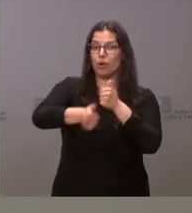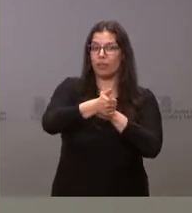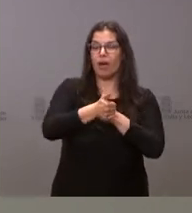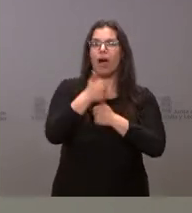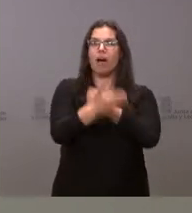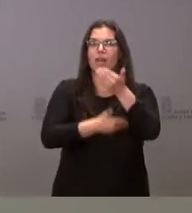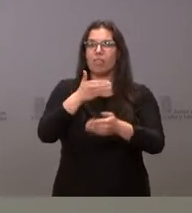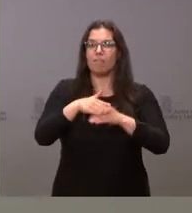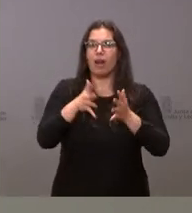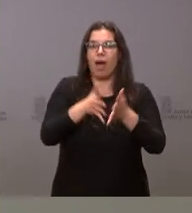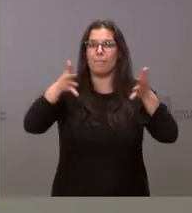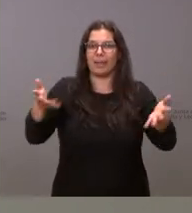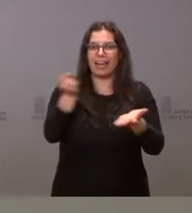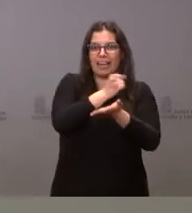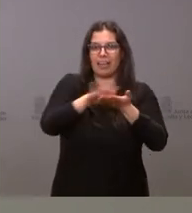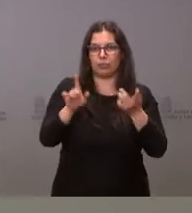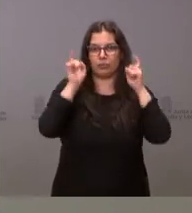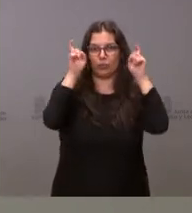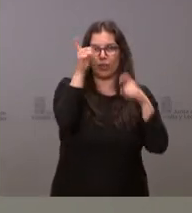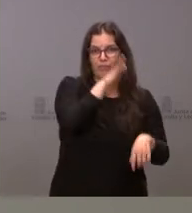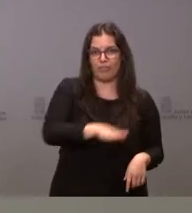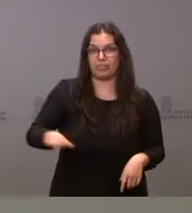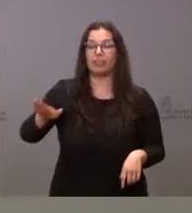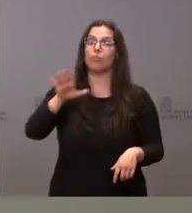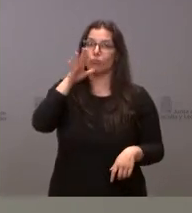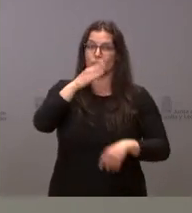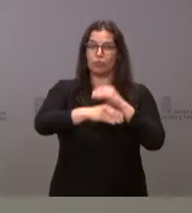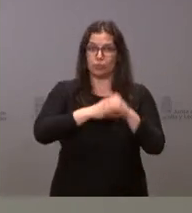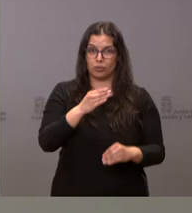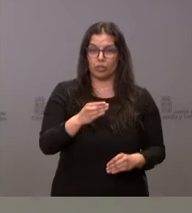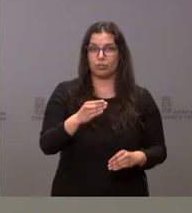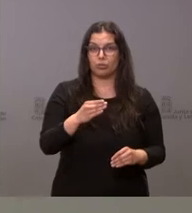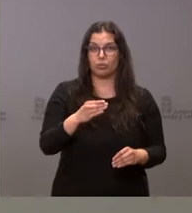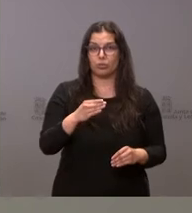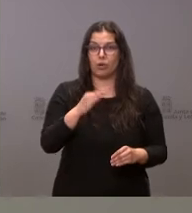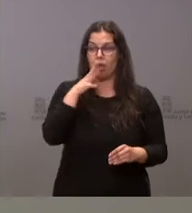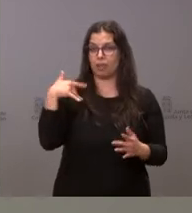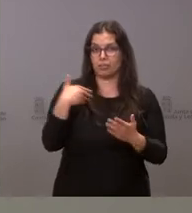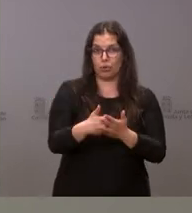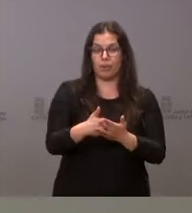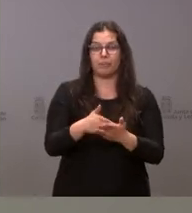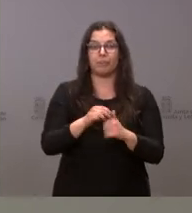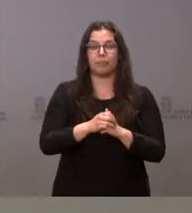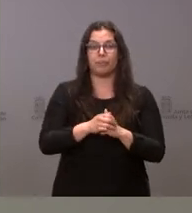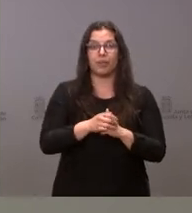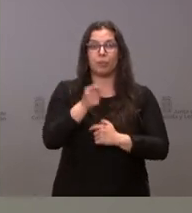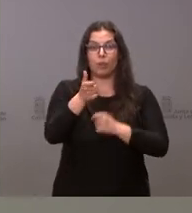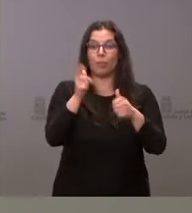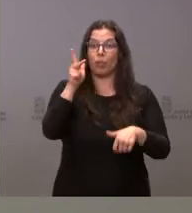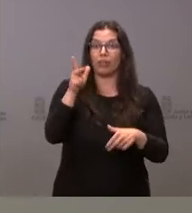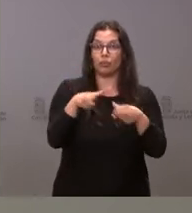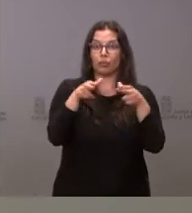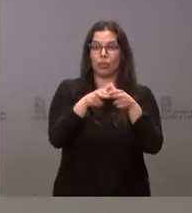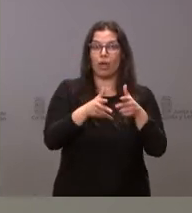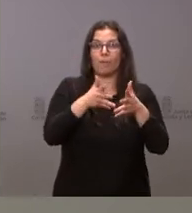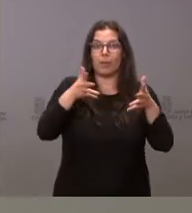en la gratuidad de la educación infantil. Y es lo que hemos hecho durante este tiempo en ir aumentando ese derecho social,